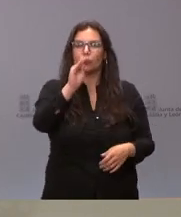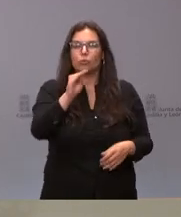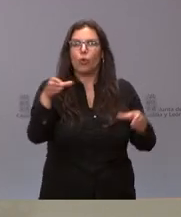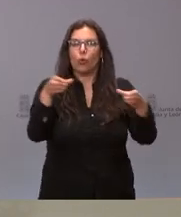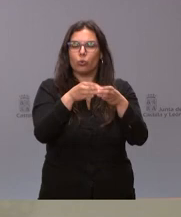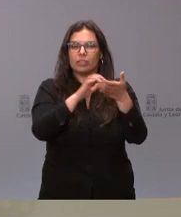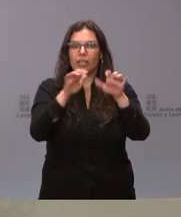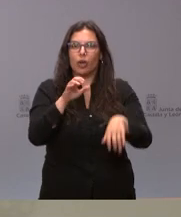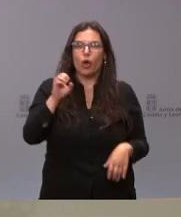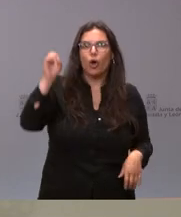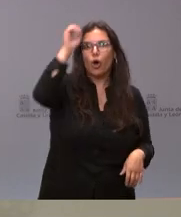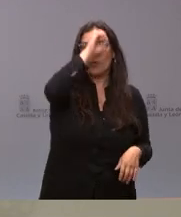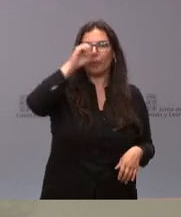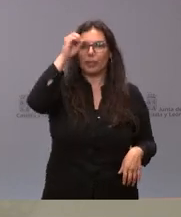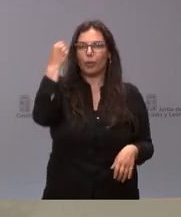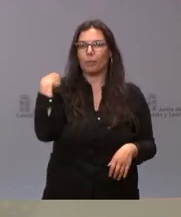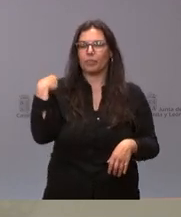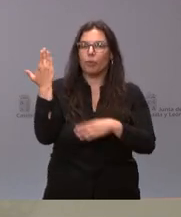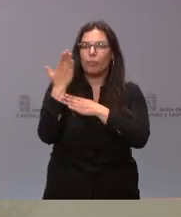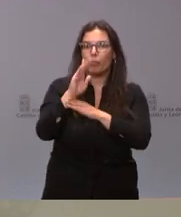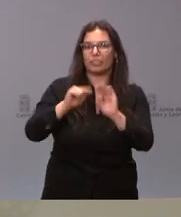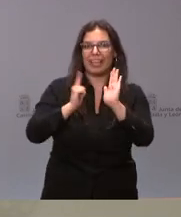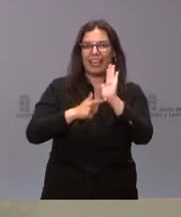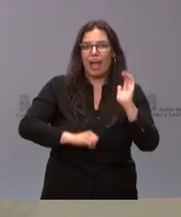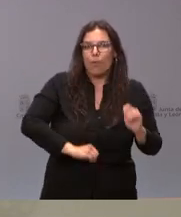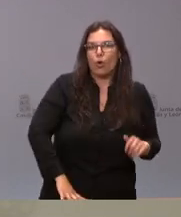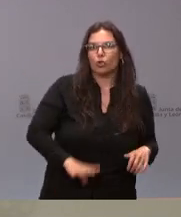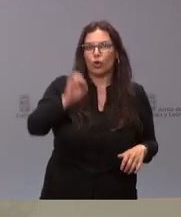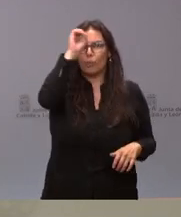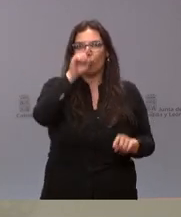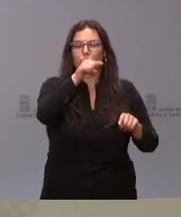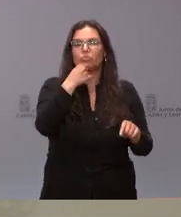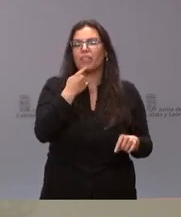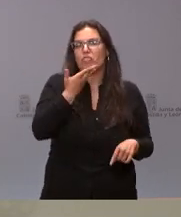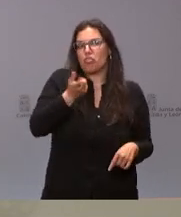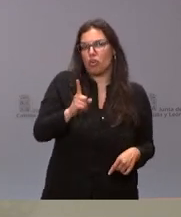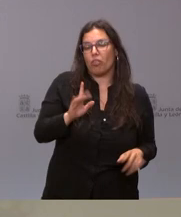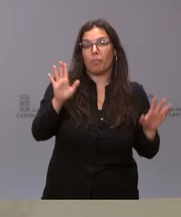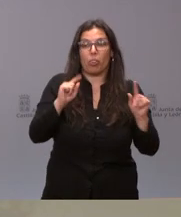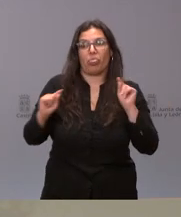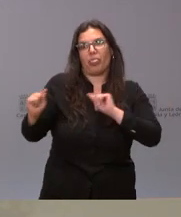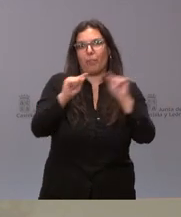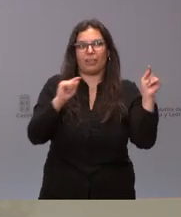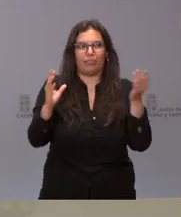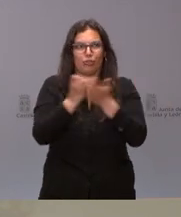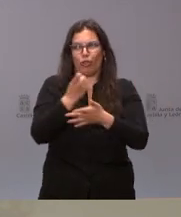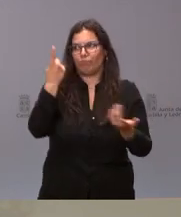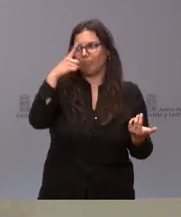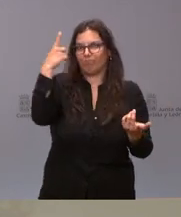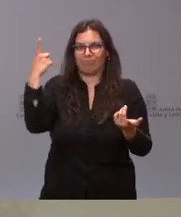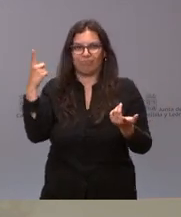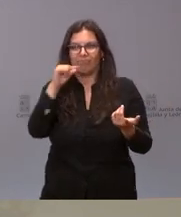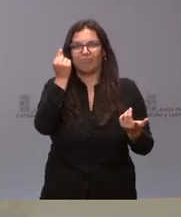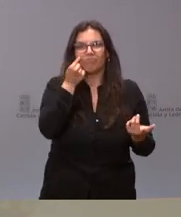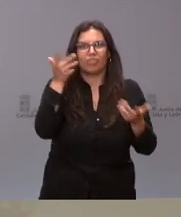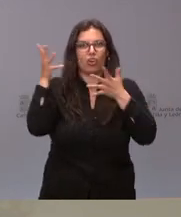Junta sobre las propuestas en torno a la ley del aborto. Nos dice que no la conocen, pero bueno, es un debate que todo está abierto, el